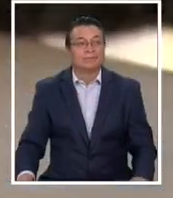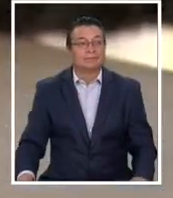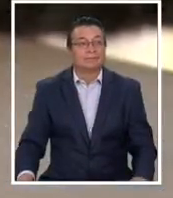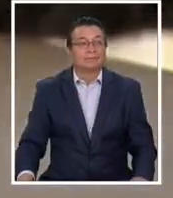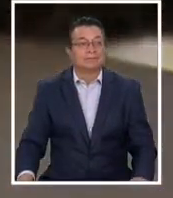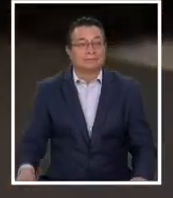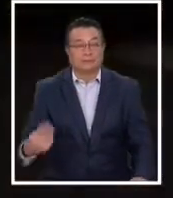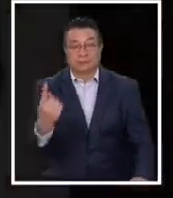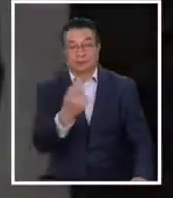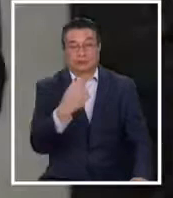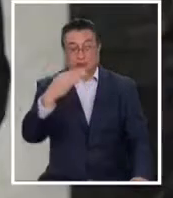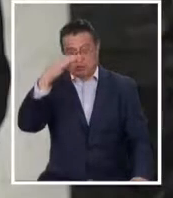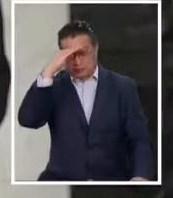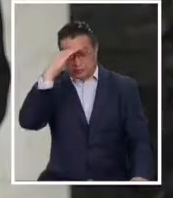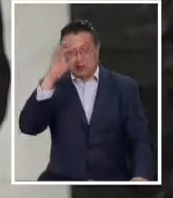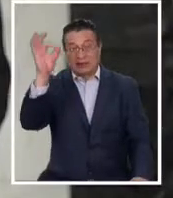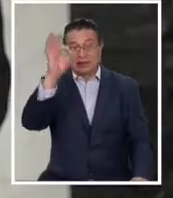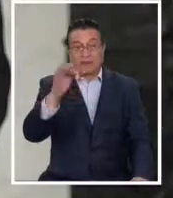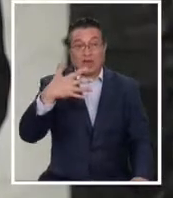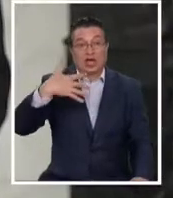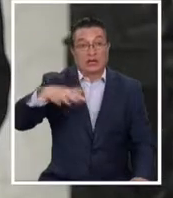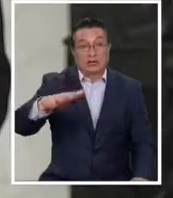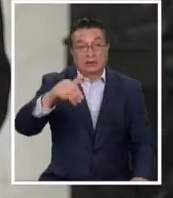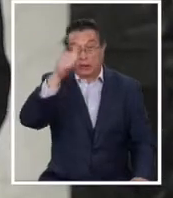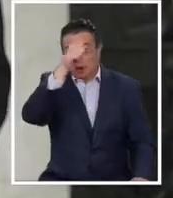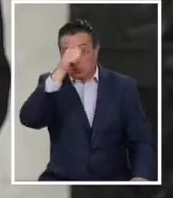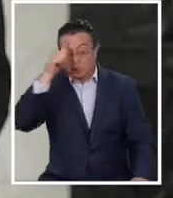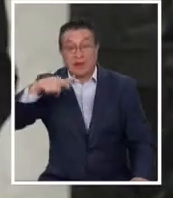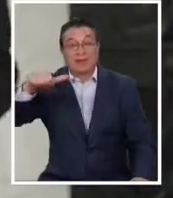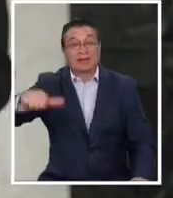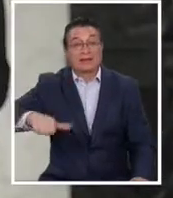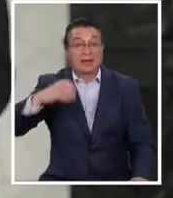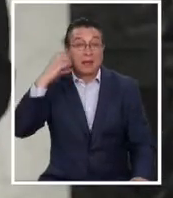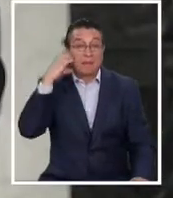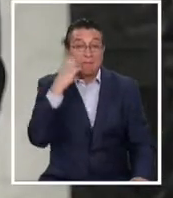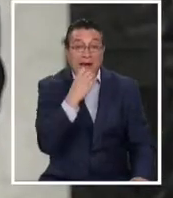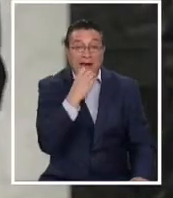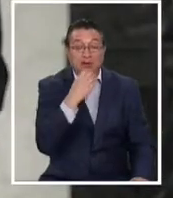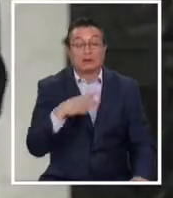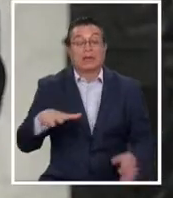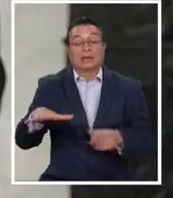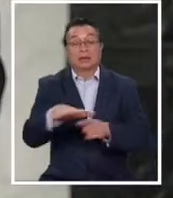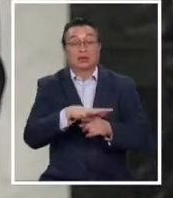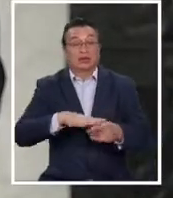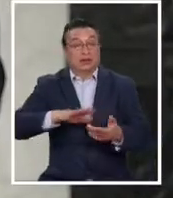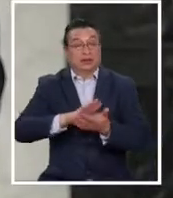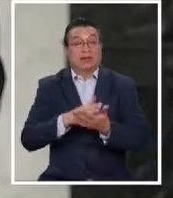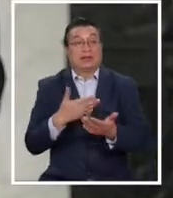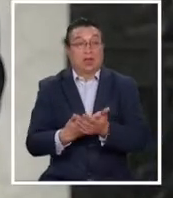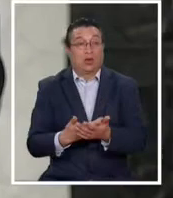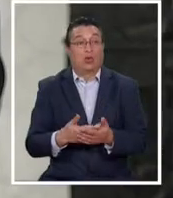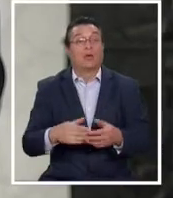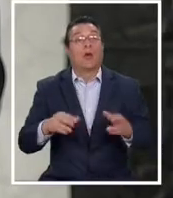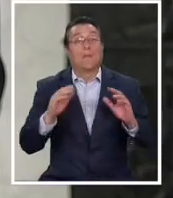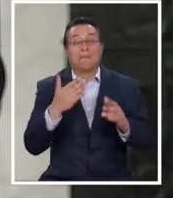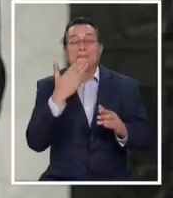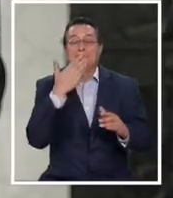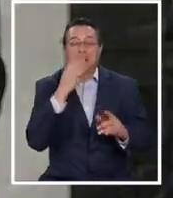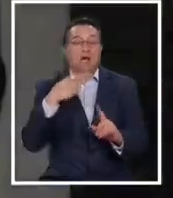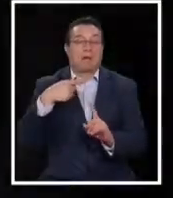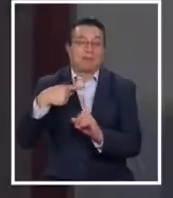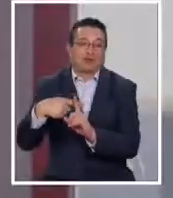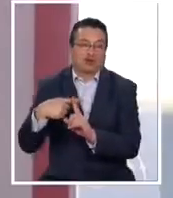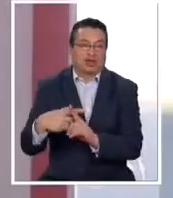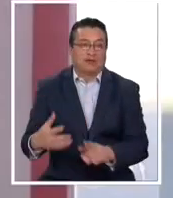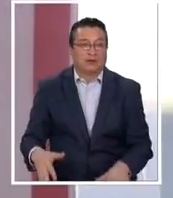Estamos confiados que el sábado 15 y domingo 16 de mayo las condiciones sanitarias sean más favorables.